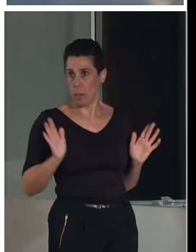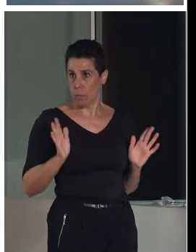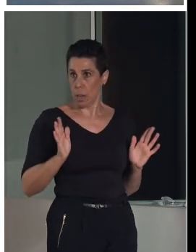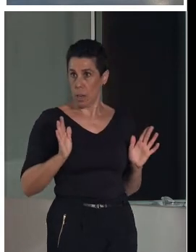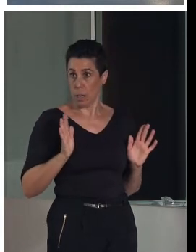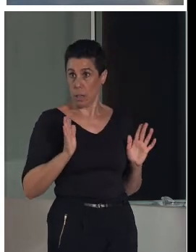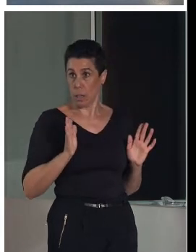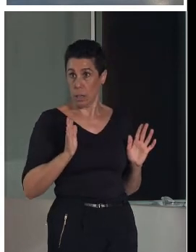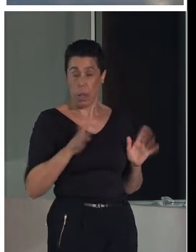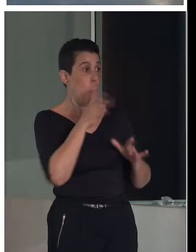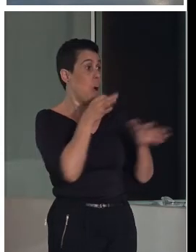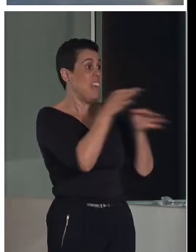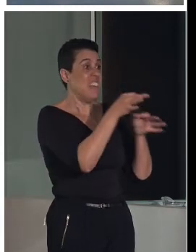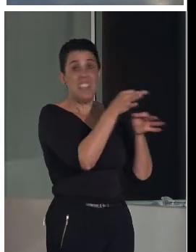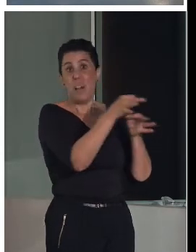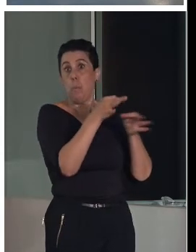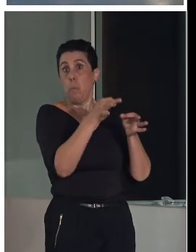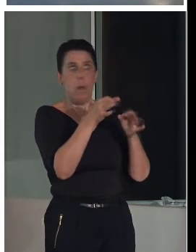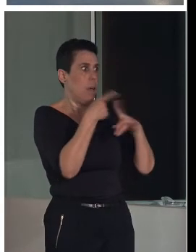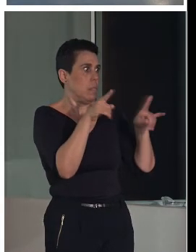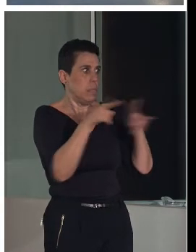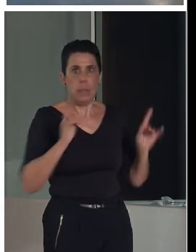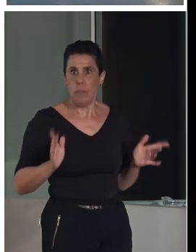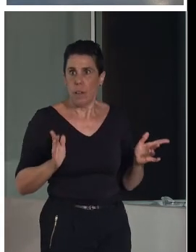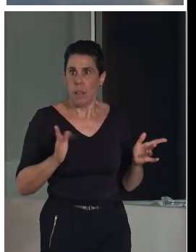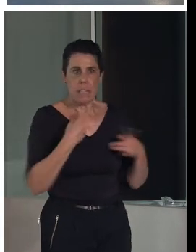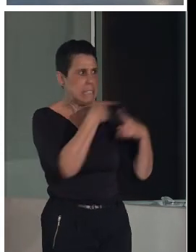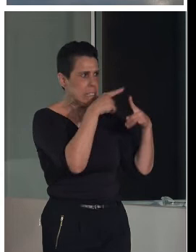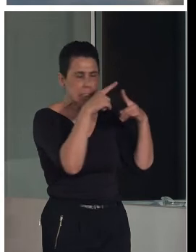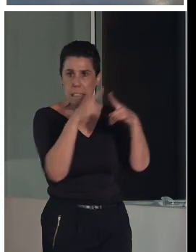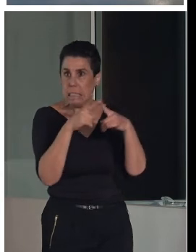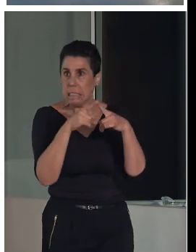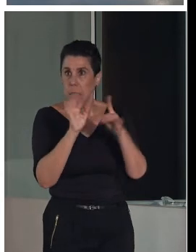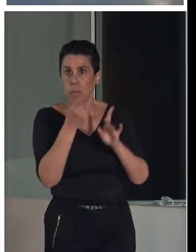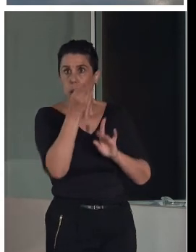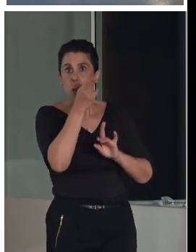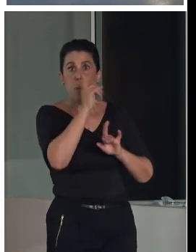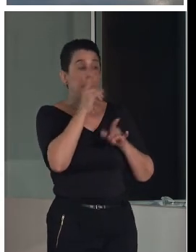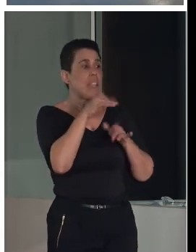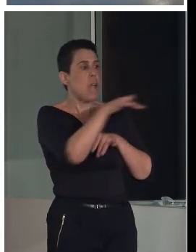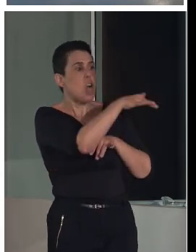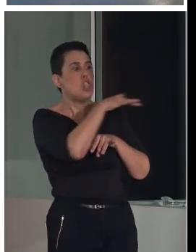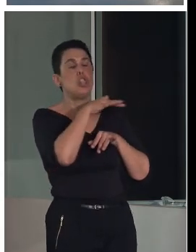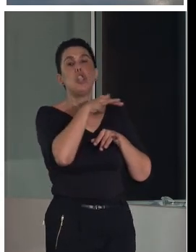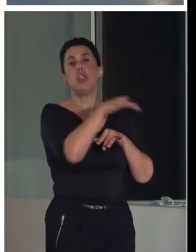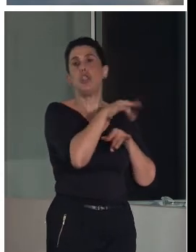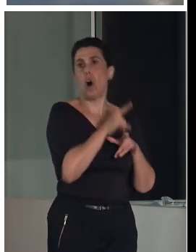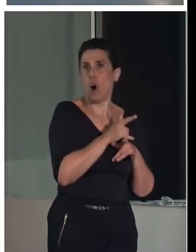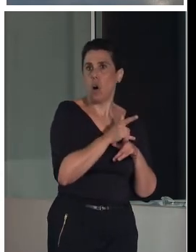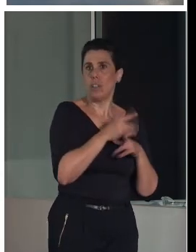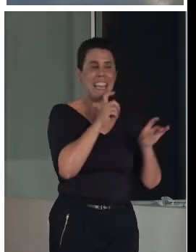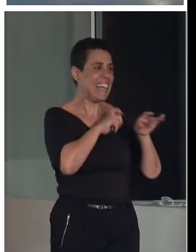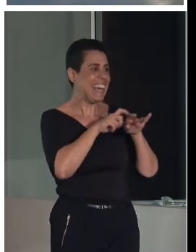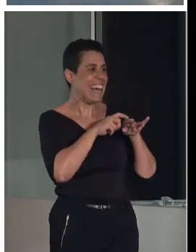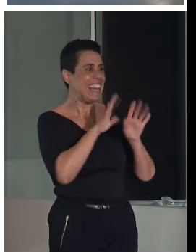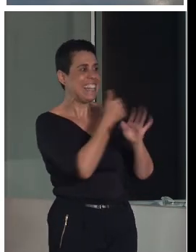solo por las diferencias entre municipios, que las hay, sino por su contexto de localización geográfica, por las características